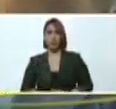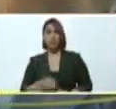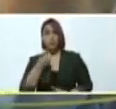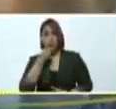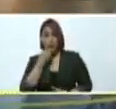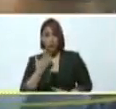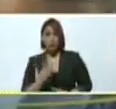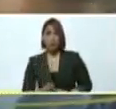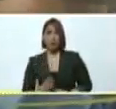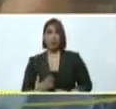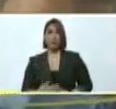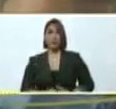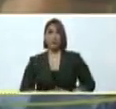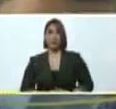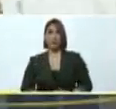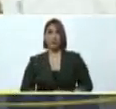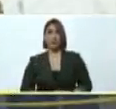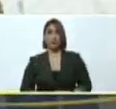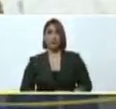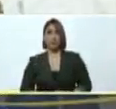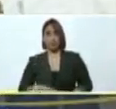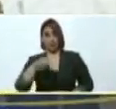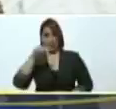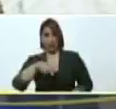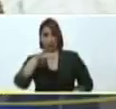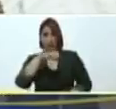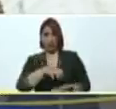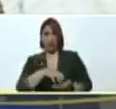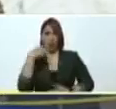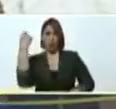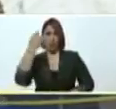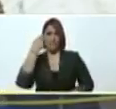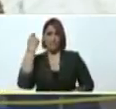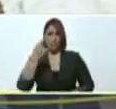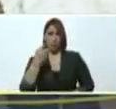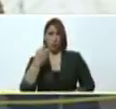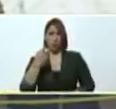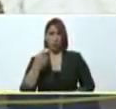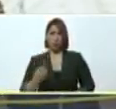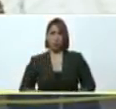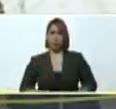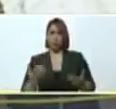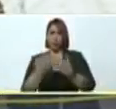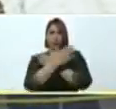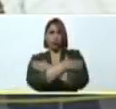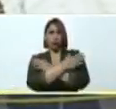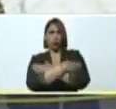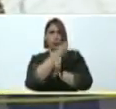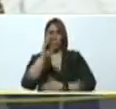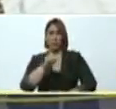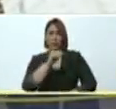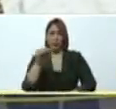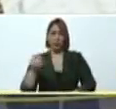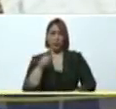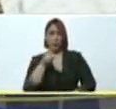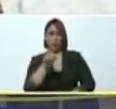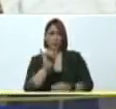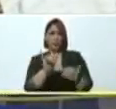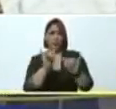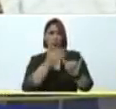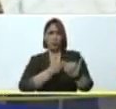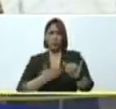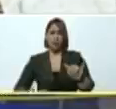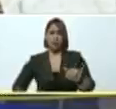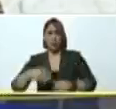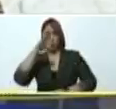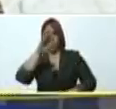presidente, nosotros acá del Estado Apure le mandamos un fuerte abrazo. Bendiciones para usted, presidente, que